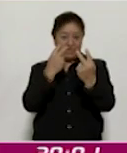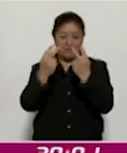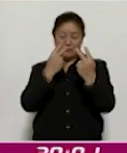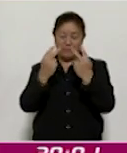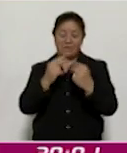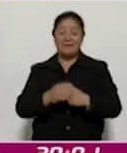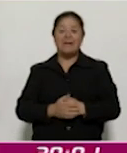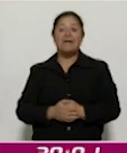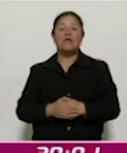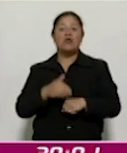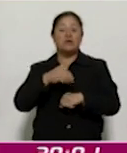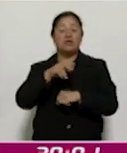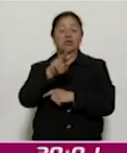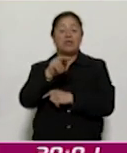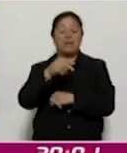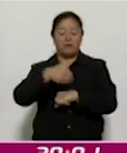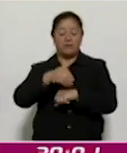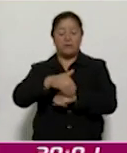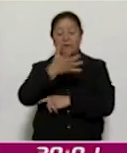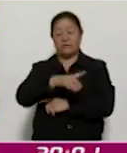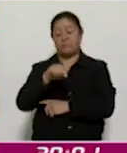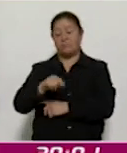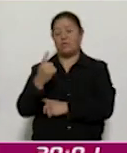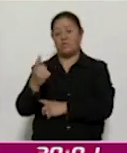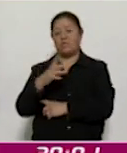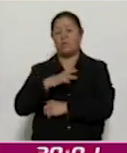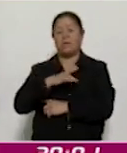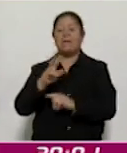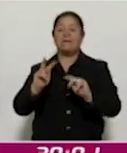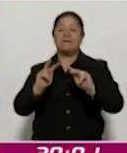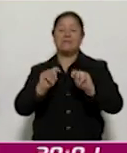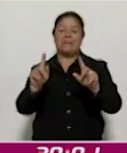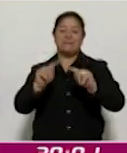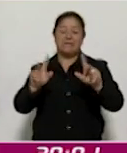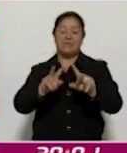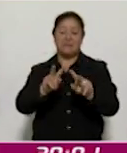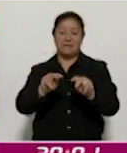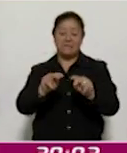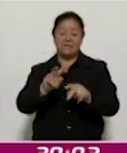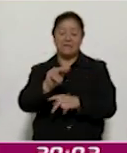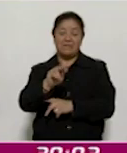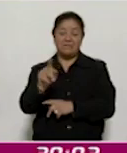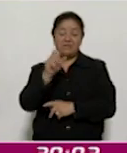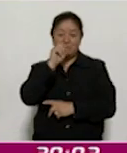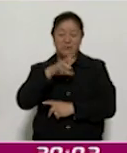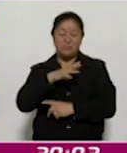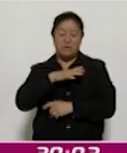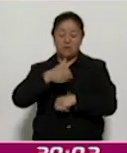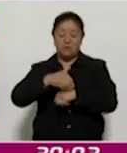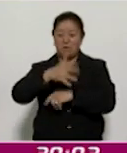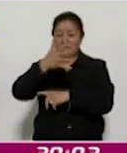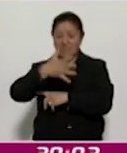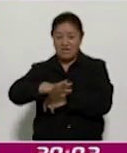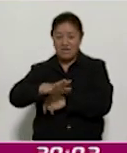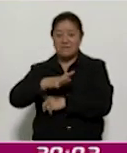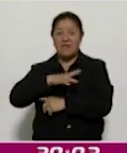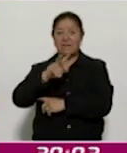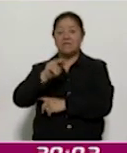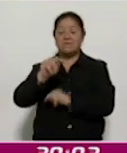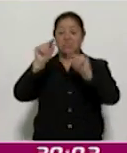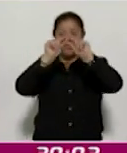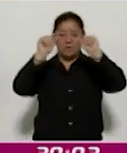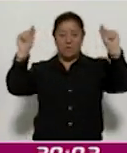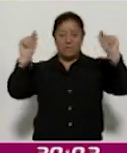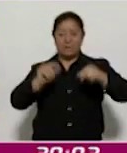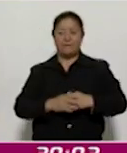del canal 10.1 de la señal abierta de Tlaxcala Televisión. También a quienes lo hacen a través del canal 10 de Televisión por Cable.